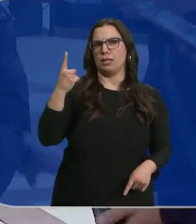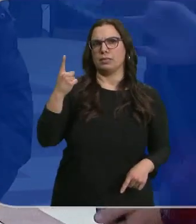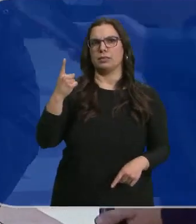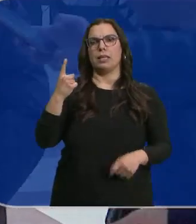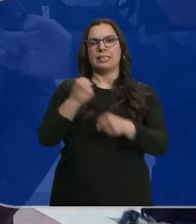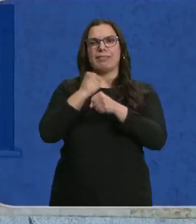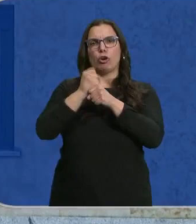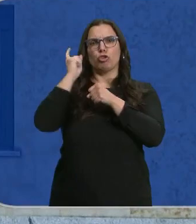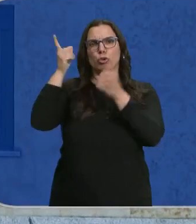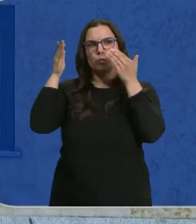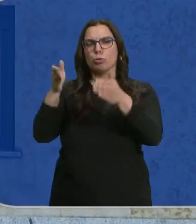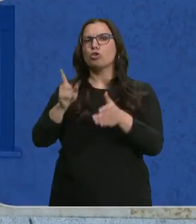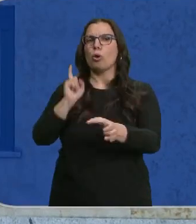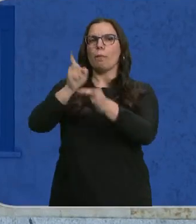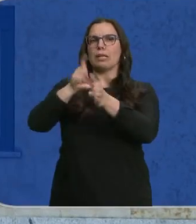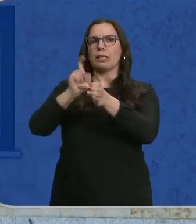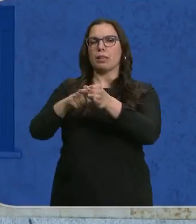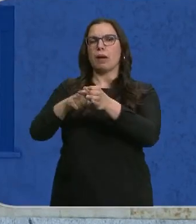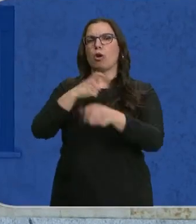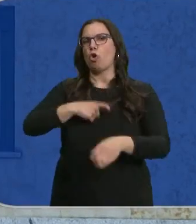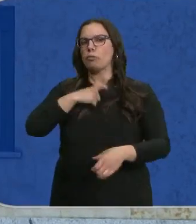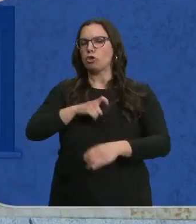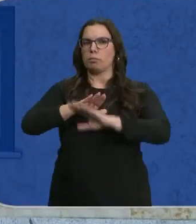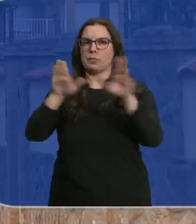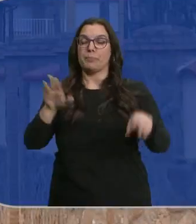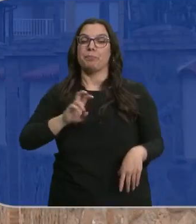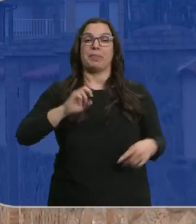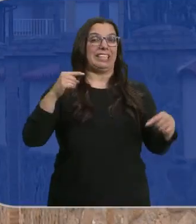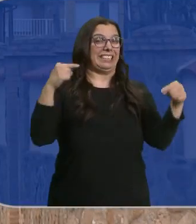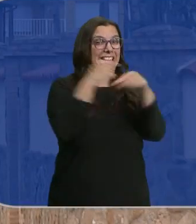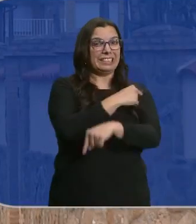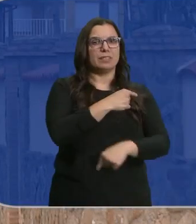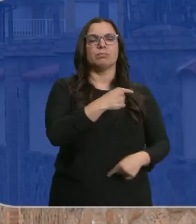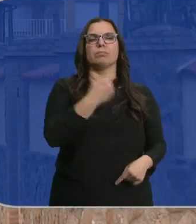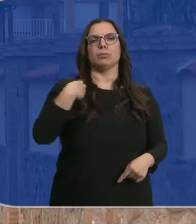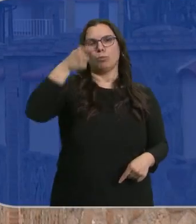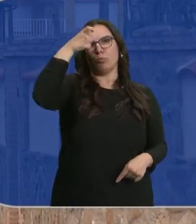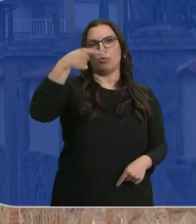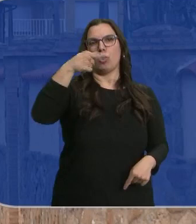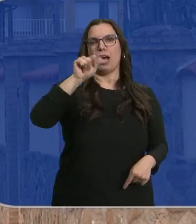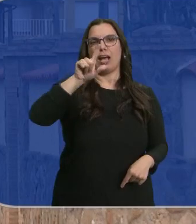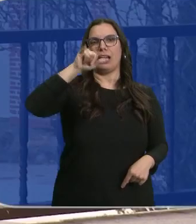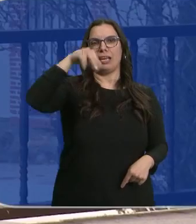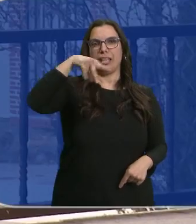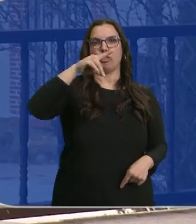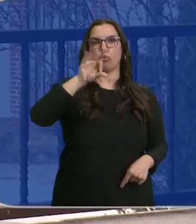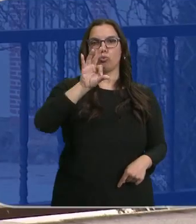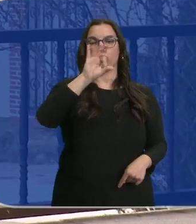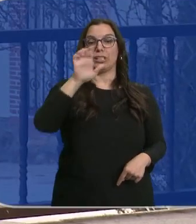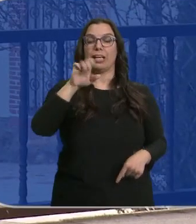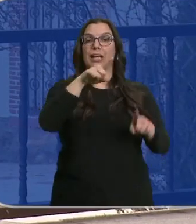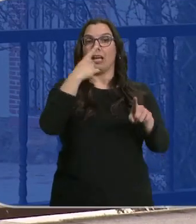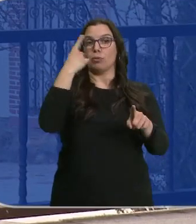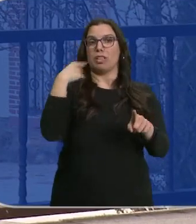tener dedicación. Solo por asistir al pleno y comisiones. En el otro extremo, el alcalde de Galindustre, también en Salamanca, recibió el año